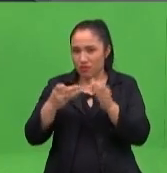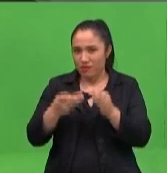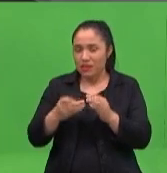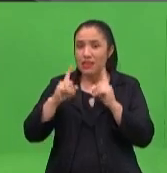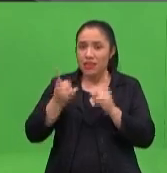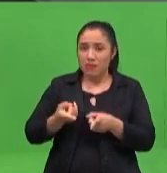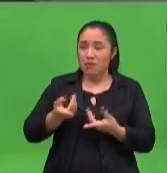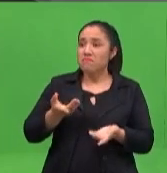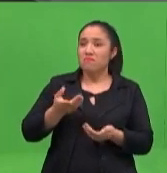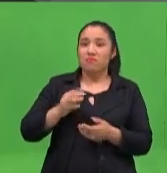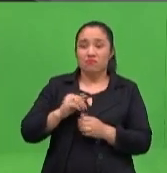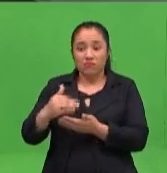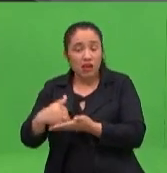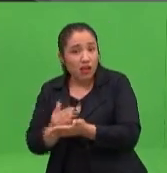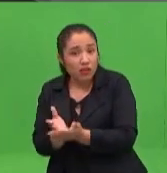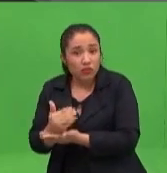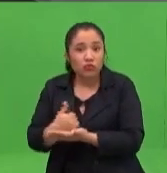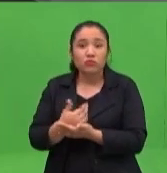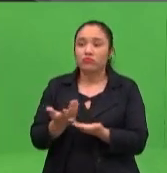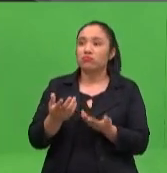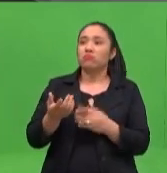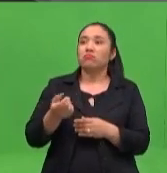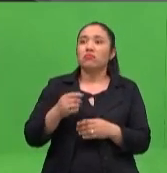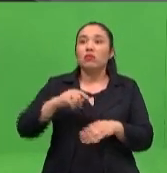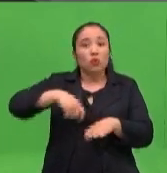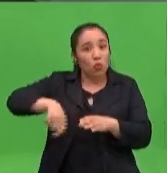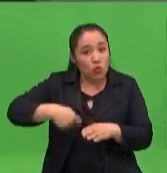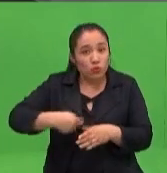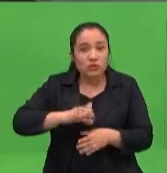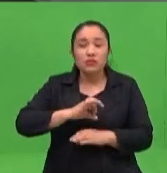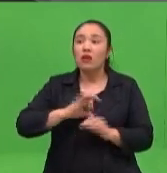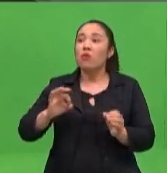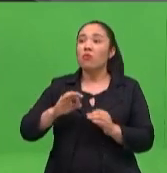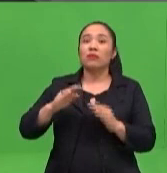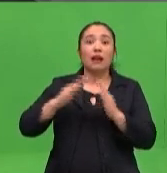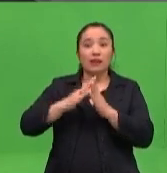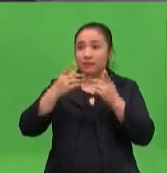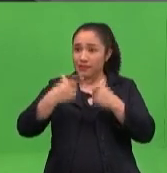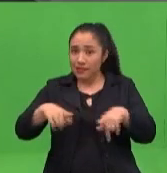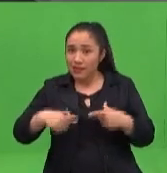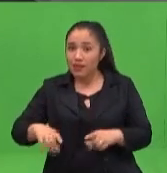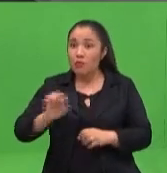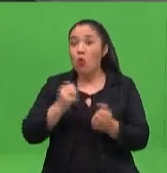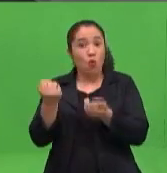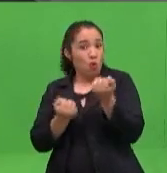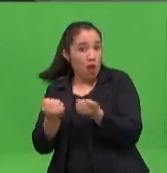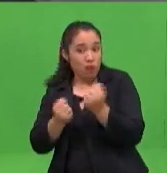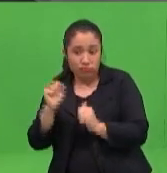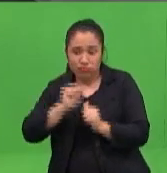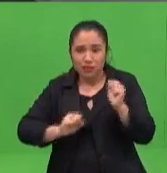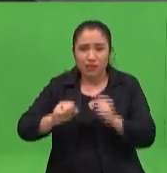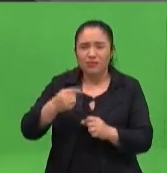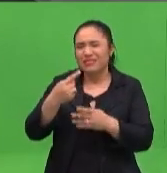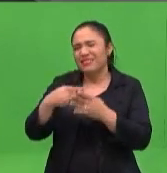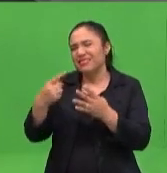cuidar el patio juntos, a lavar el auto juntos. Cosa que quizás, en mi caso, por ejemplo, él ya no tenía tiempo para